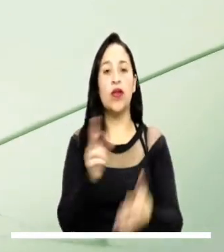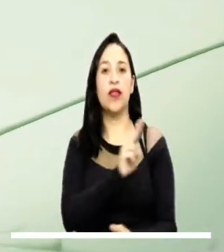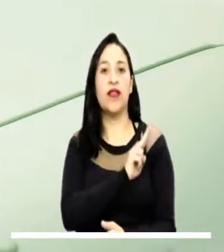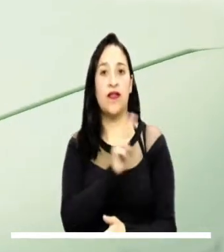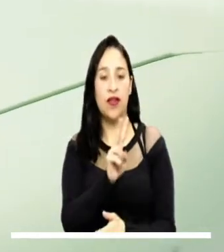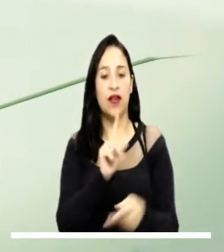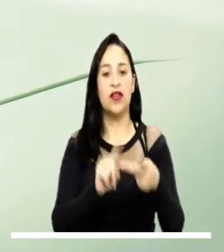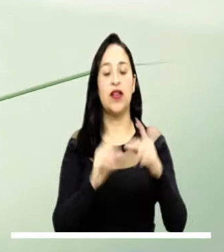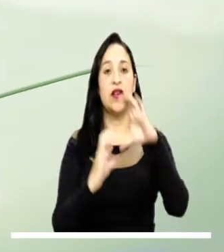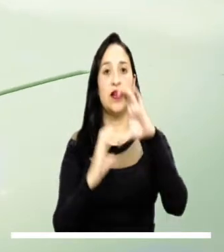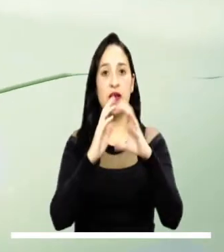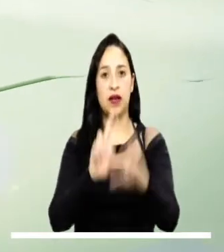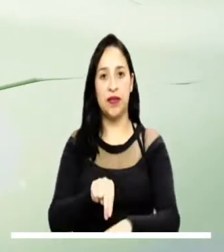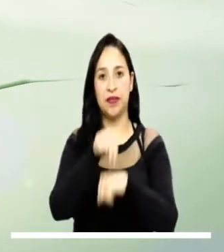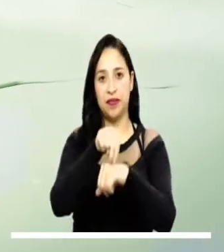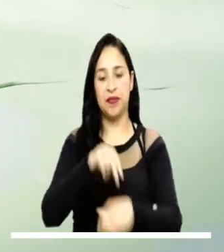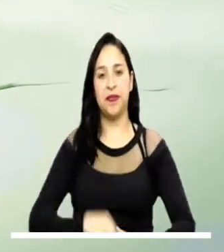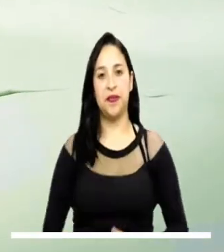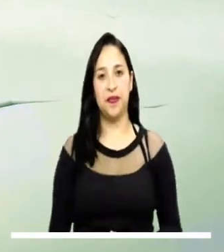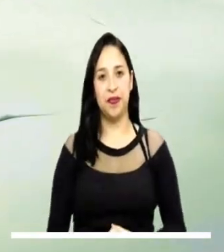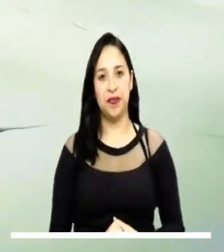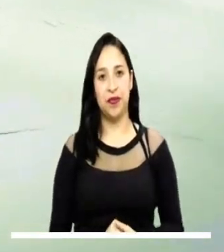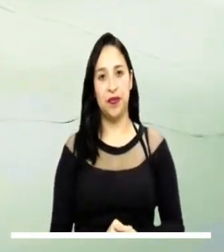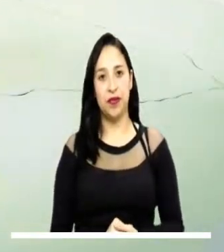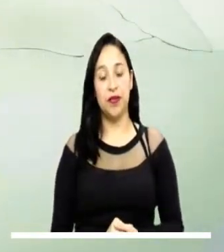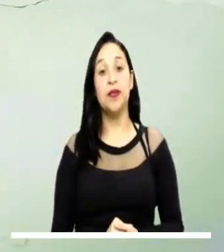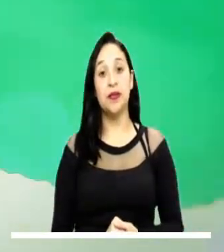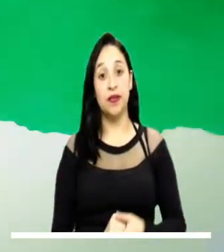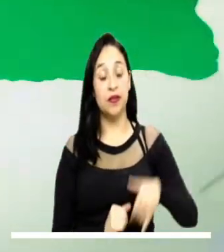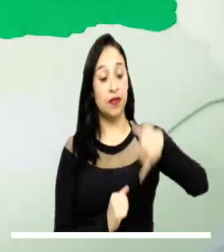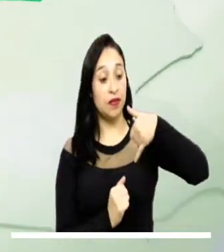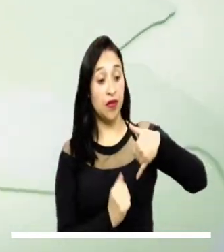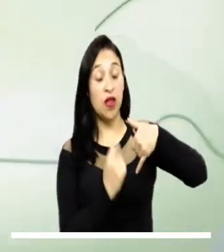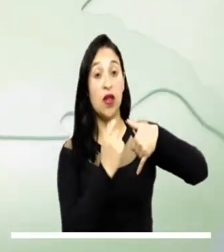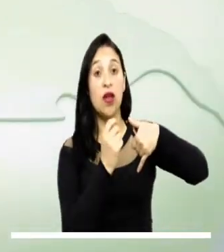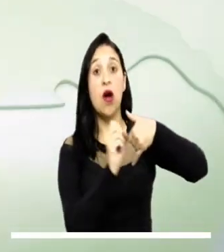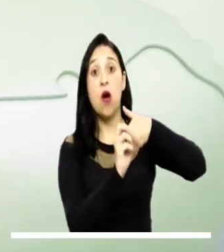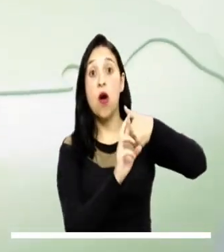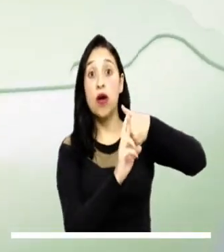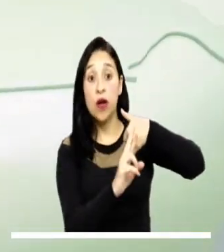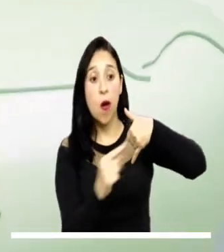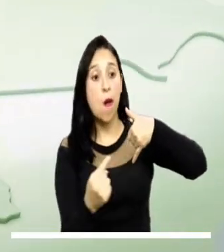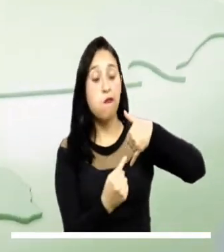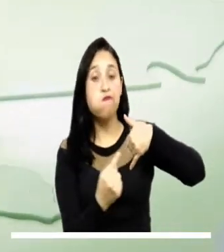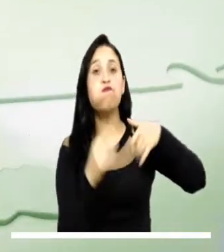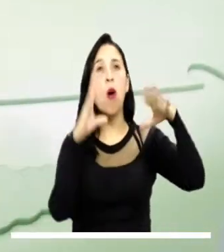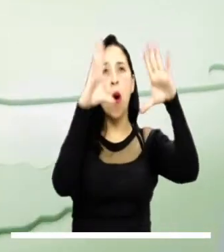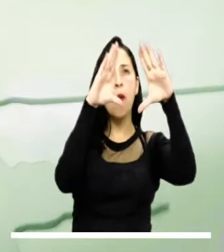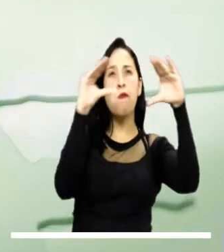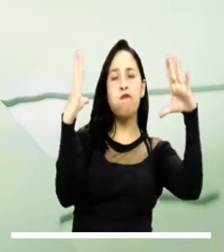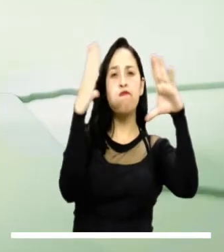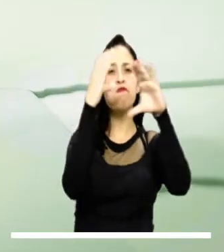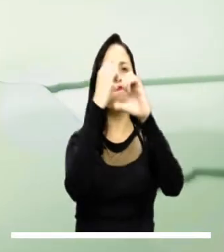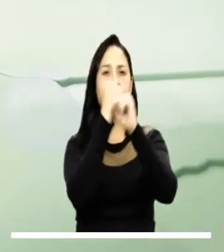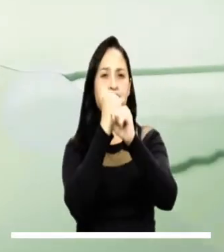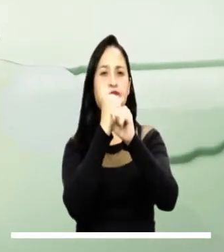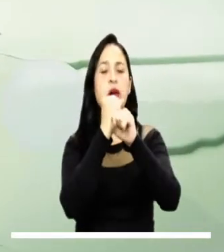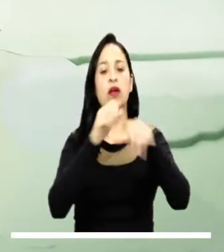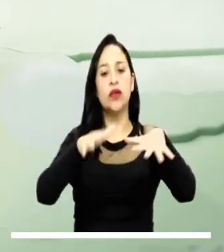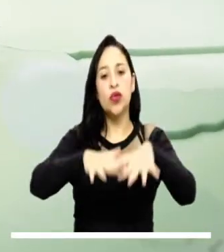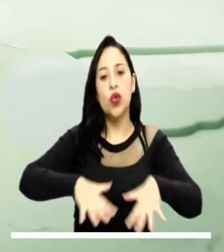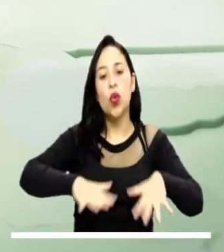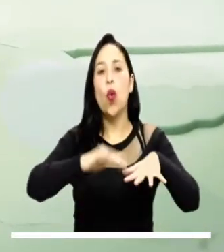zonas del Valle del Cauca, Cauca y Nariño. En la Orinoquía colombiana prevalecerá un cielo ligeramente cubierto,